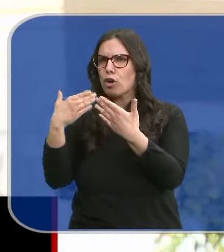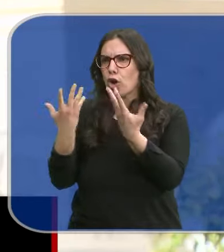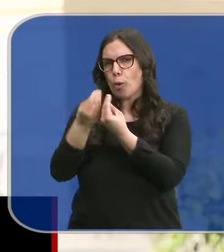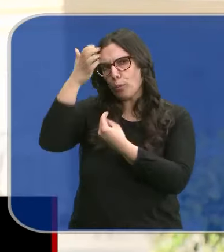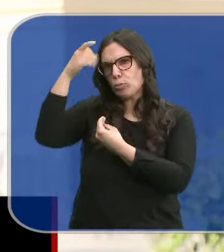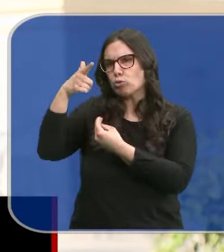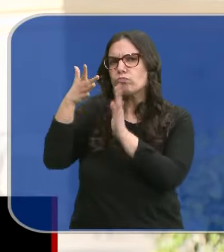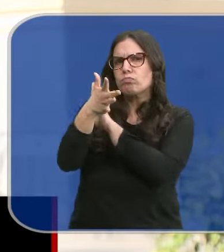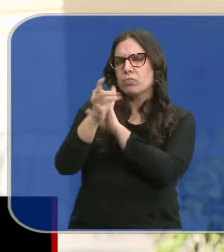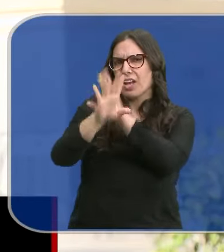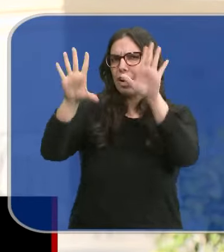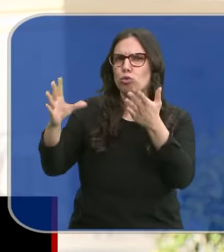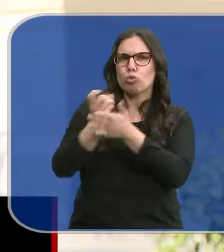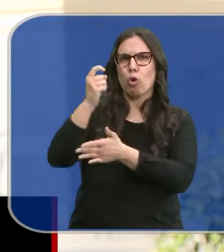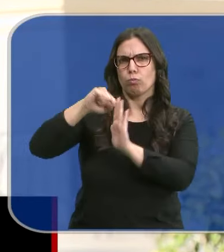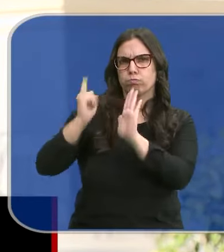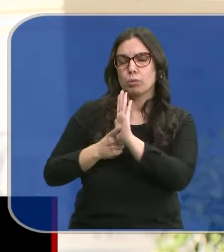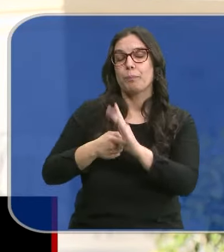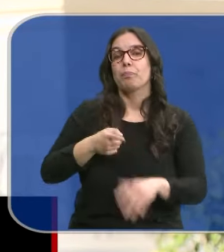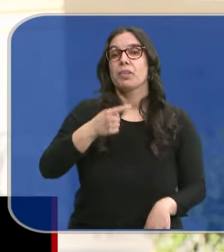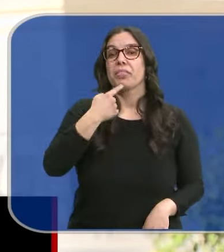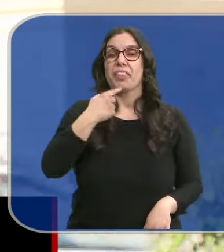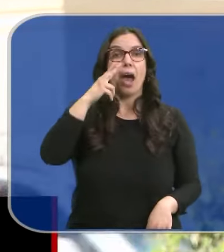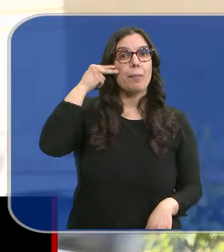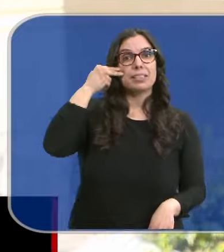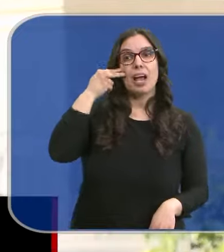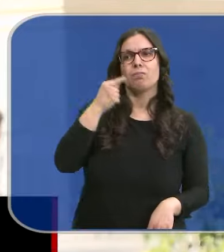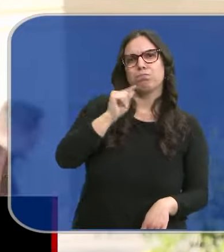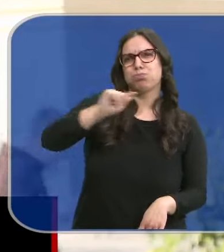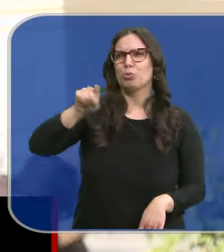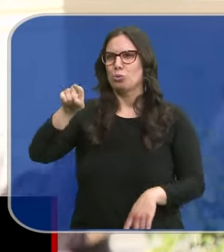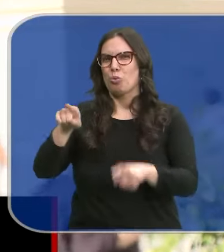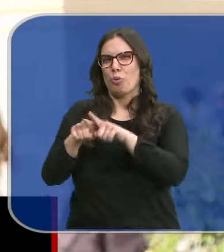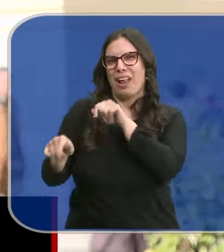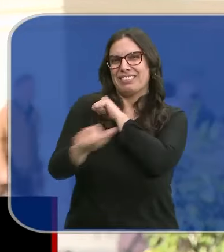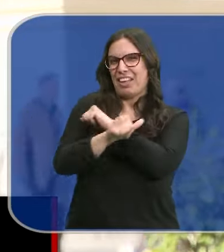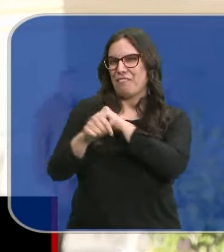con Puigdemont. Mientras a Bascal le acusa de estafar y mentir a los españoles.